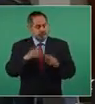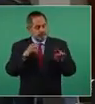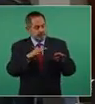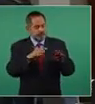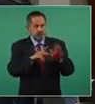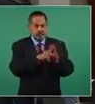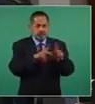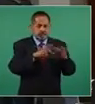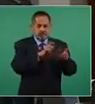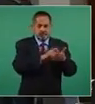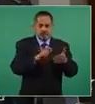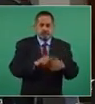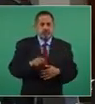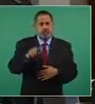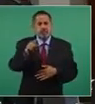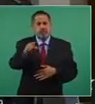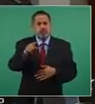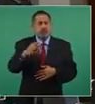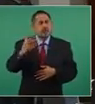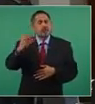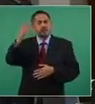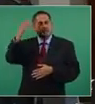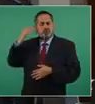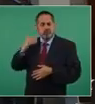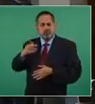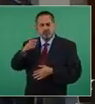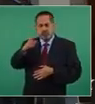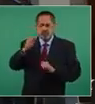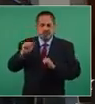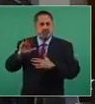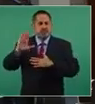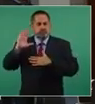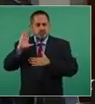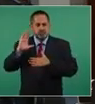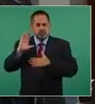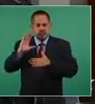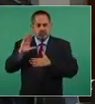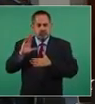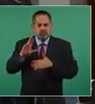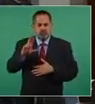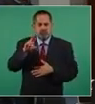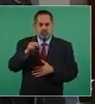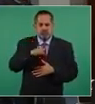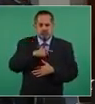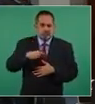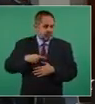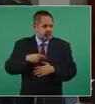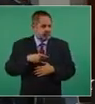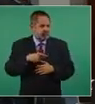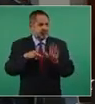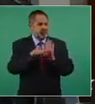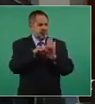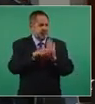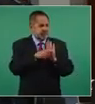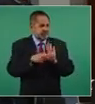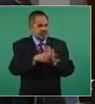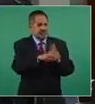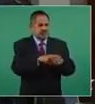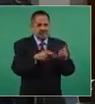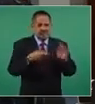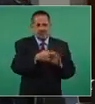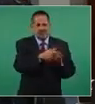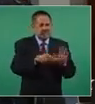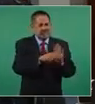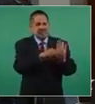prensa, presidente, usted adelantó hace tiempo su compromiso a no estigmatizar el trabajo periodístico. Entonces, la pregunta es cómo va a